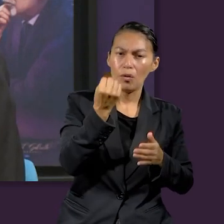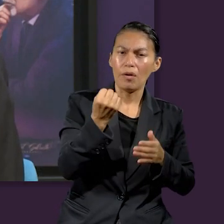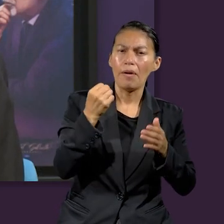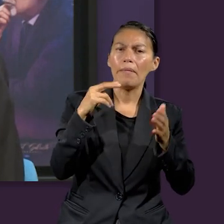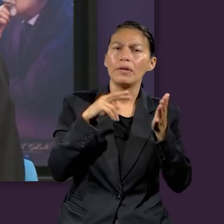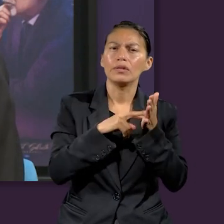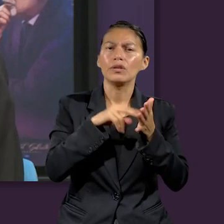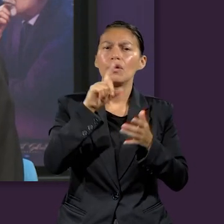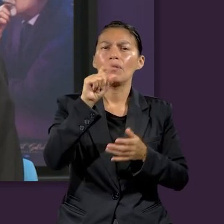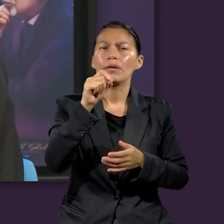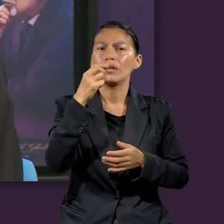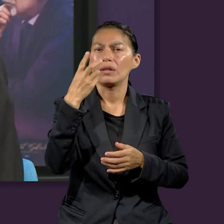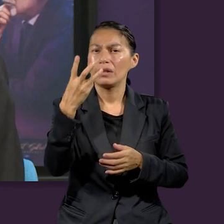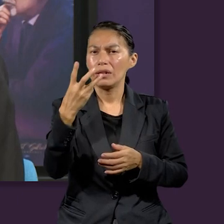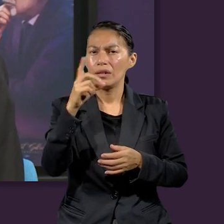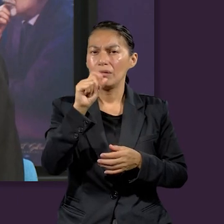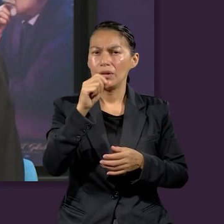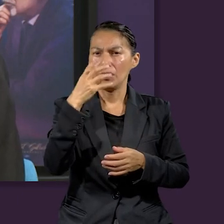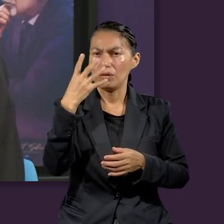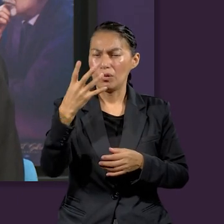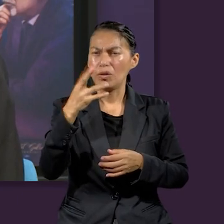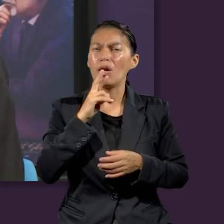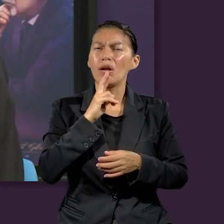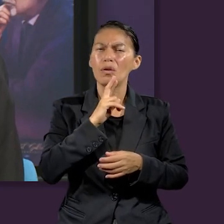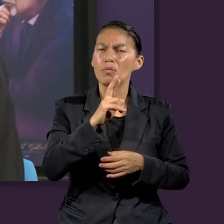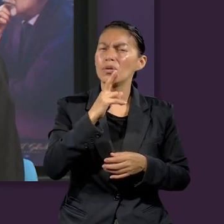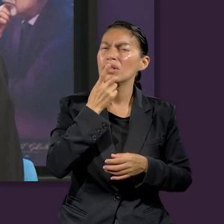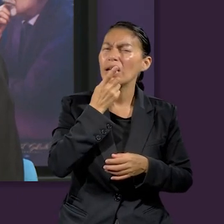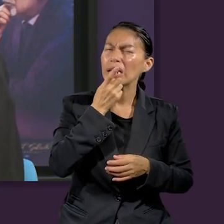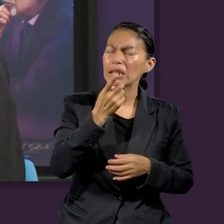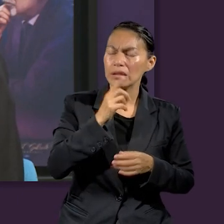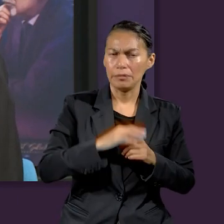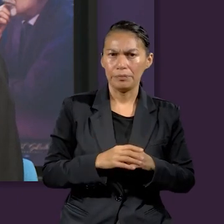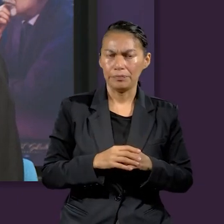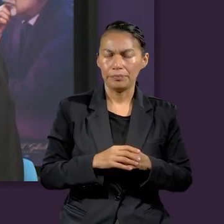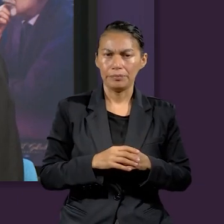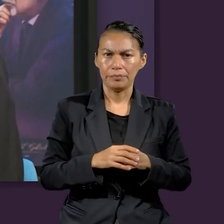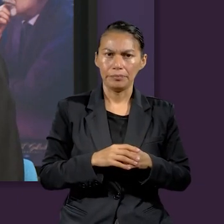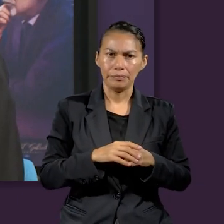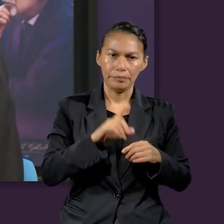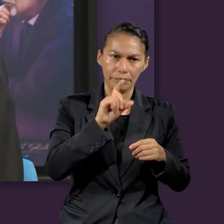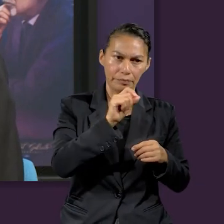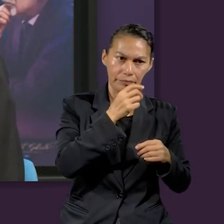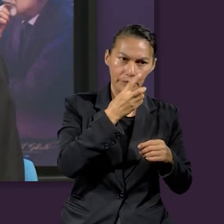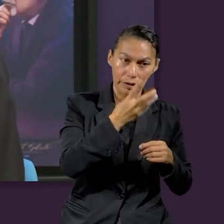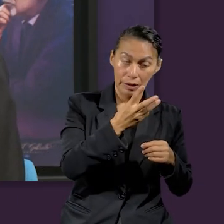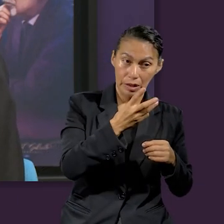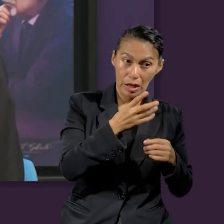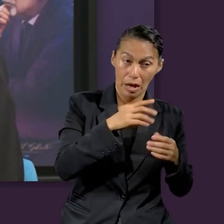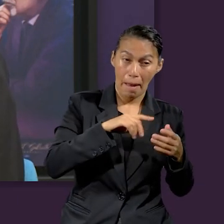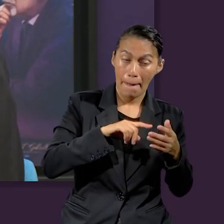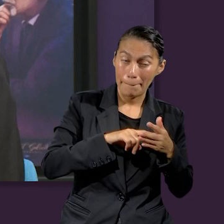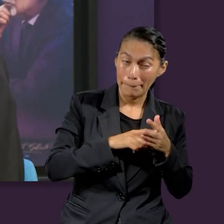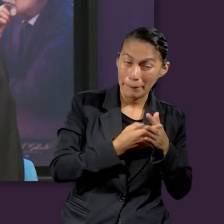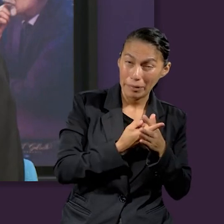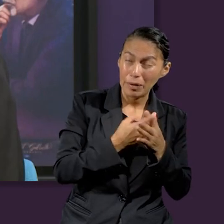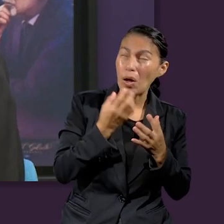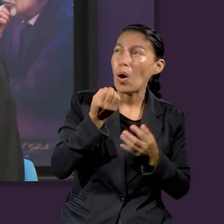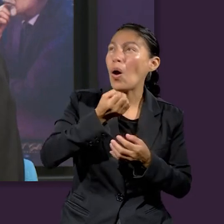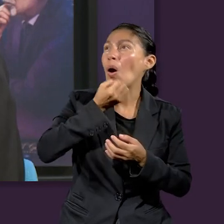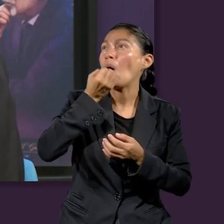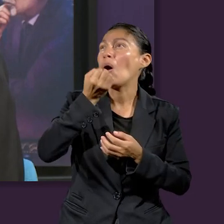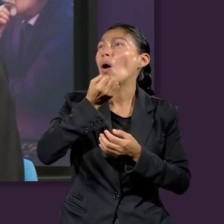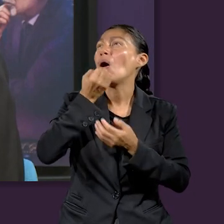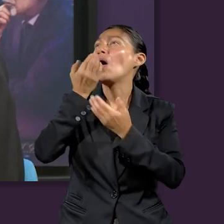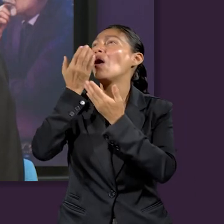24 nos da justamente la respuesta a estas dos preguntas. El 23 dice, al principio de tus ruegos fue dada la